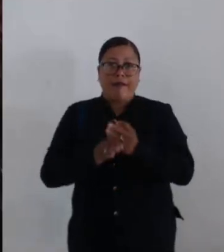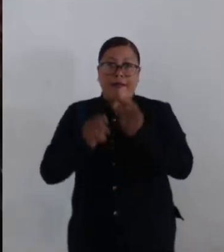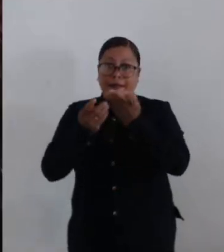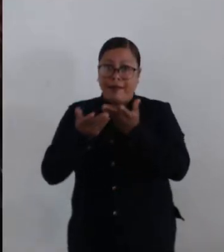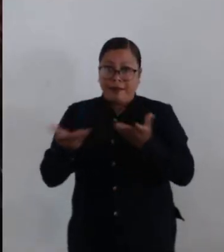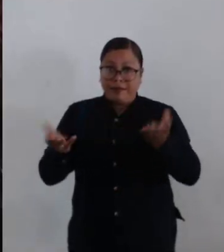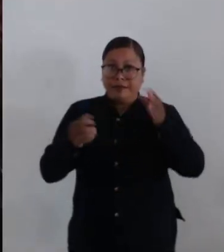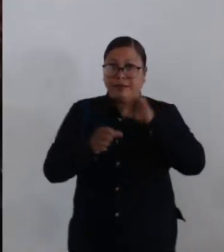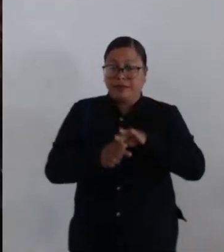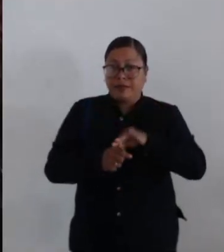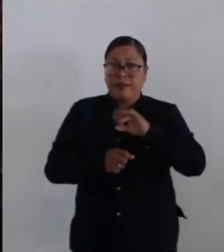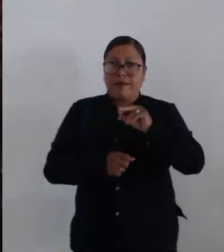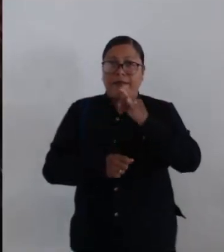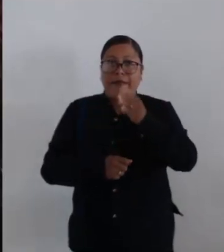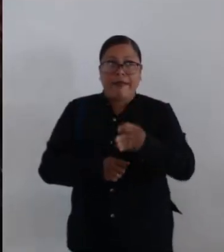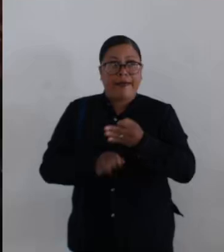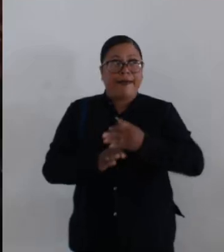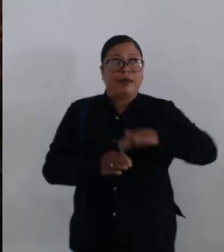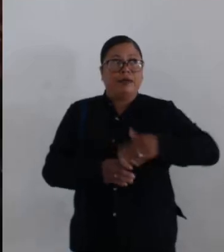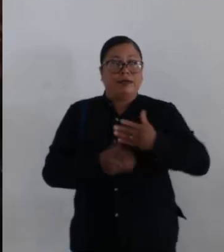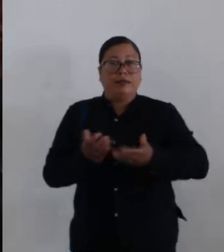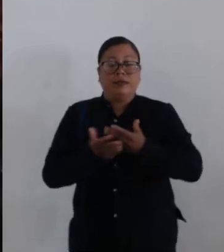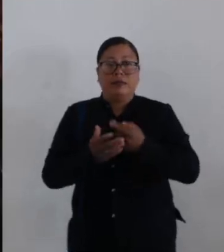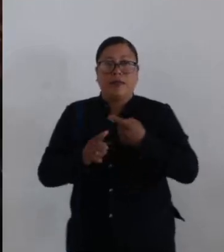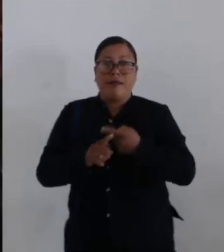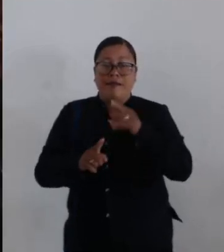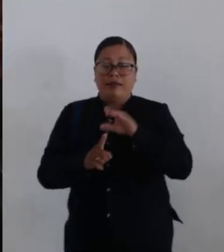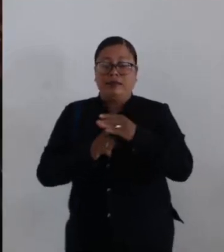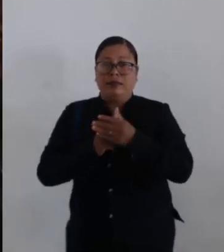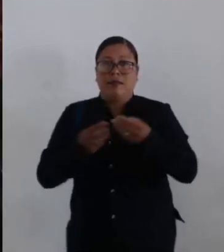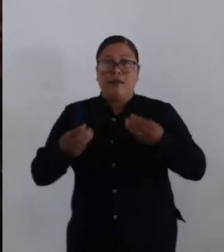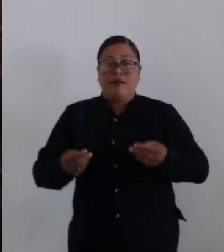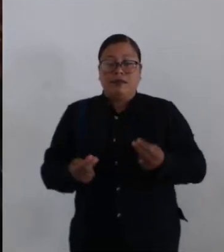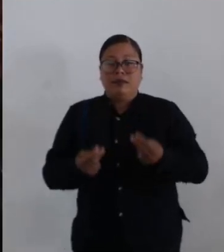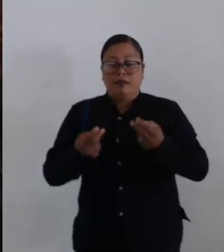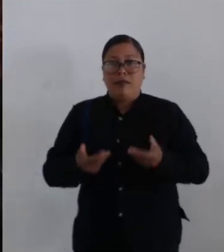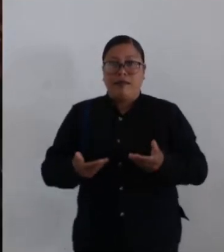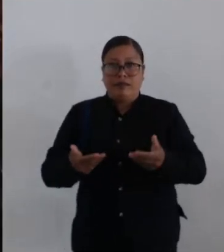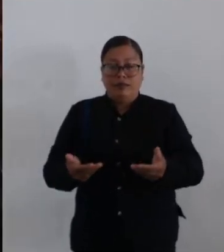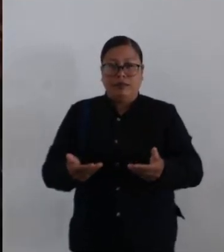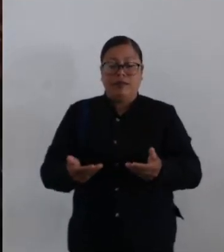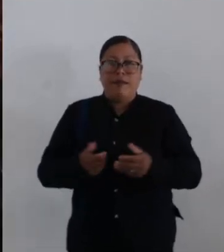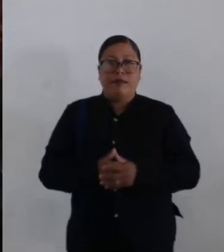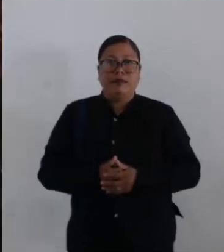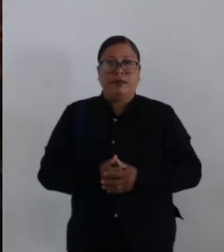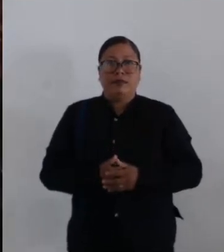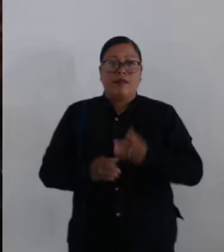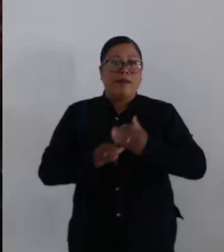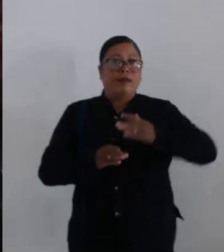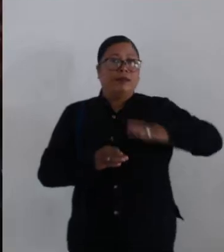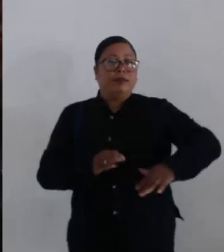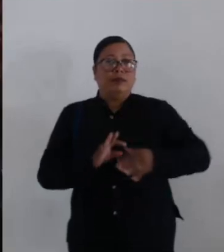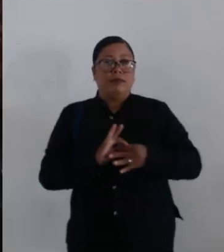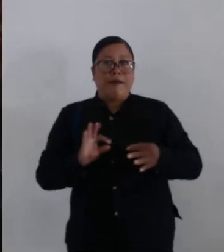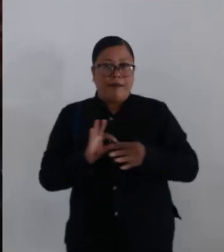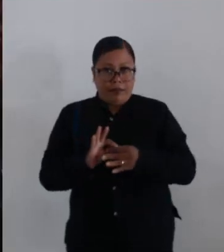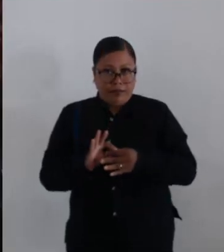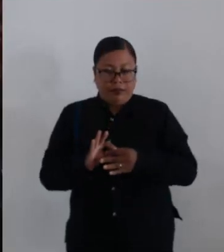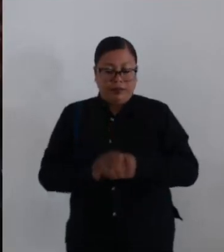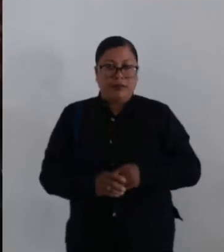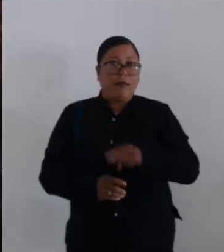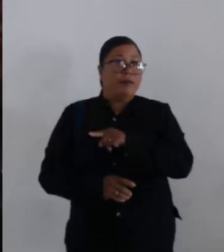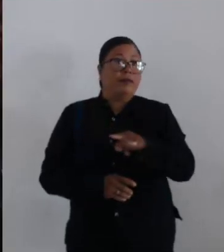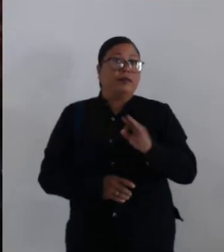económica, se pregunta si es de aprobarse el dictamen emitido por la Comisión de Mercados y Comercio en Vía Pública, con el que se acaba de dar cuenta.